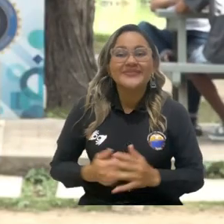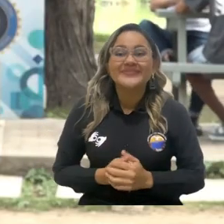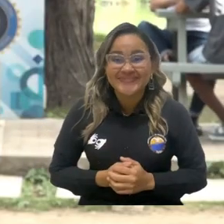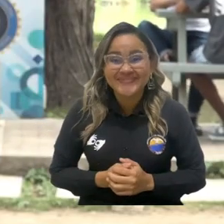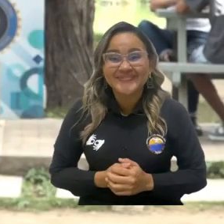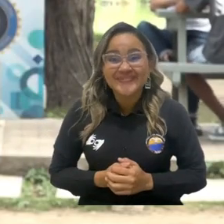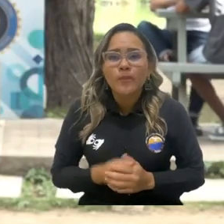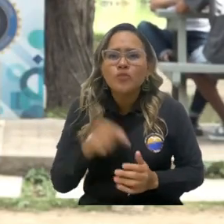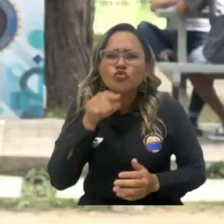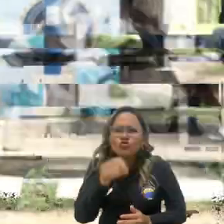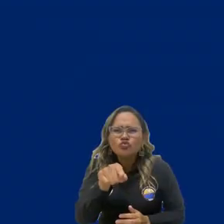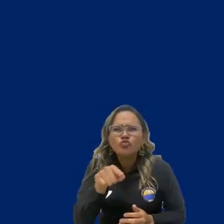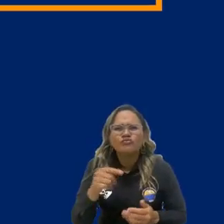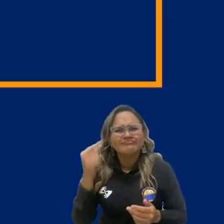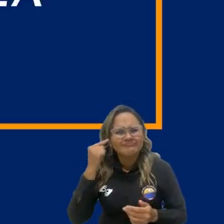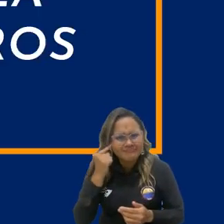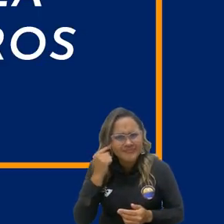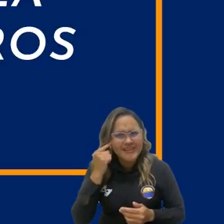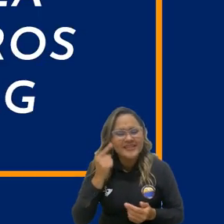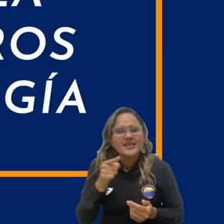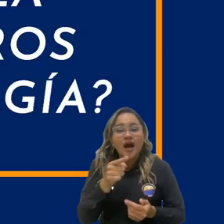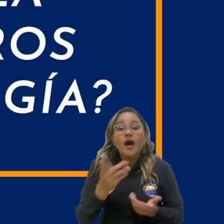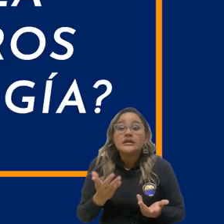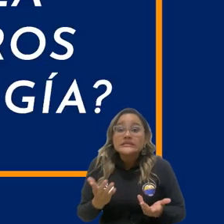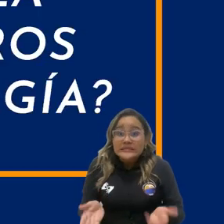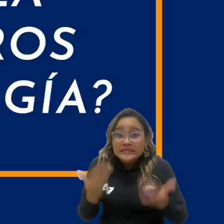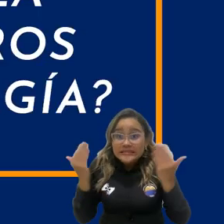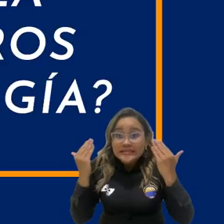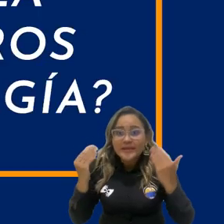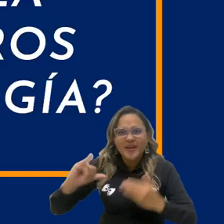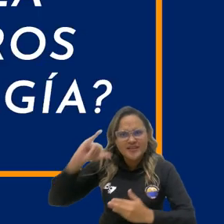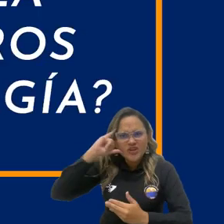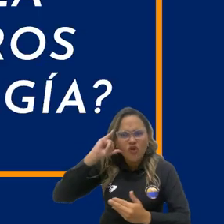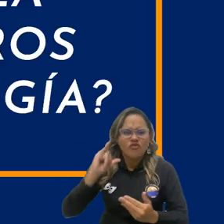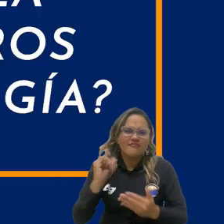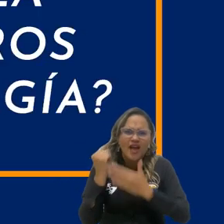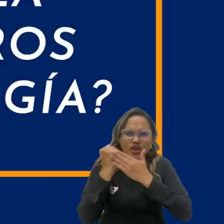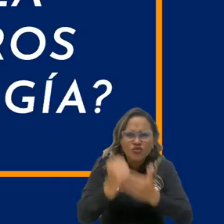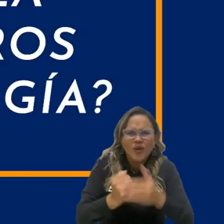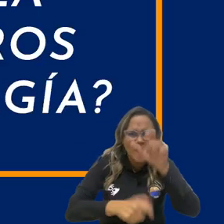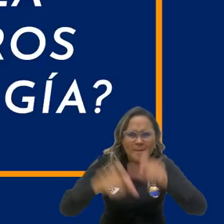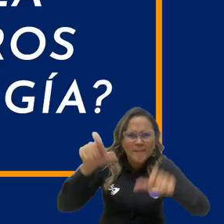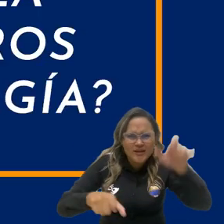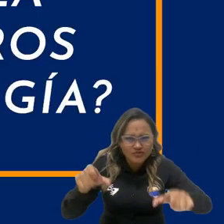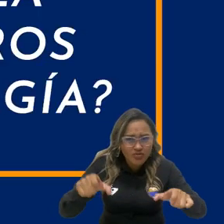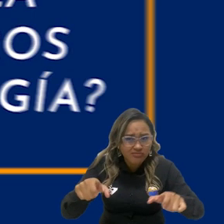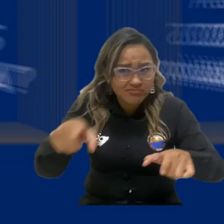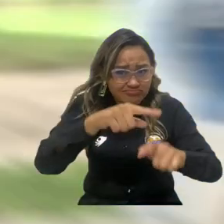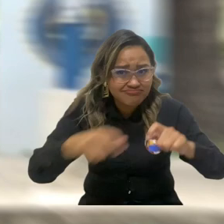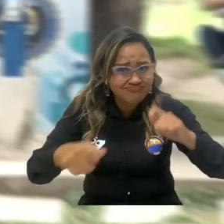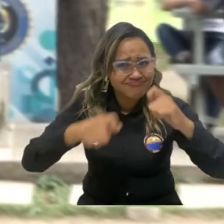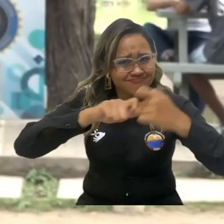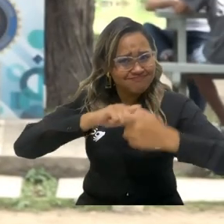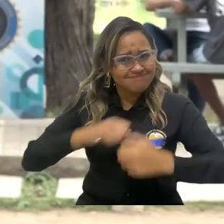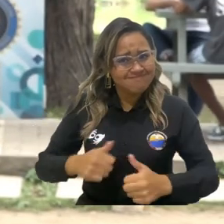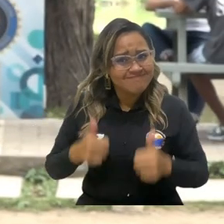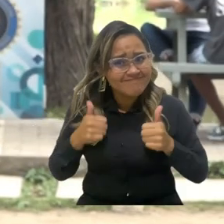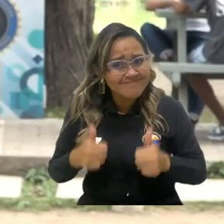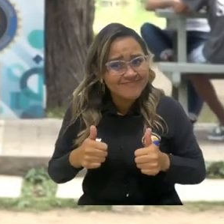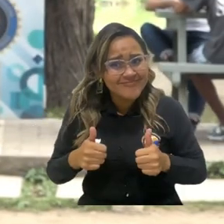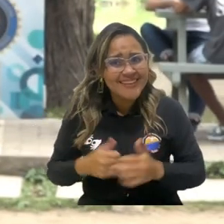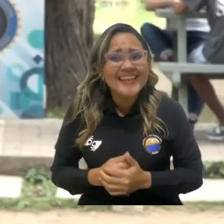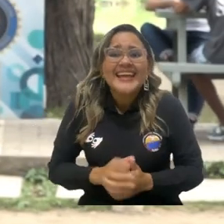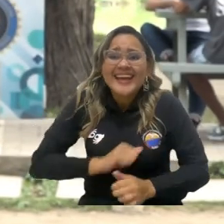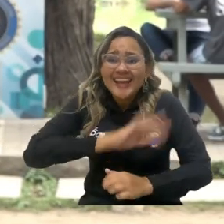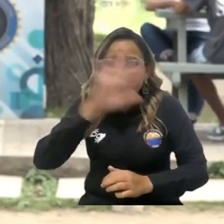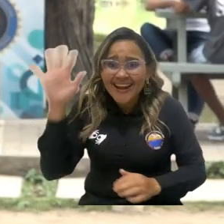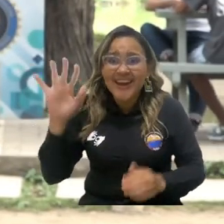para poder disponernos a los otros. ¿Cómo has contribuido al mejoramiento de la calidad de vida de otros a través de la psicología? Este es un oficio que nos da la